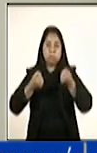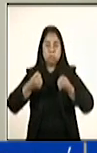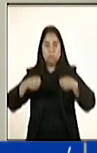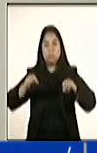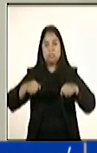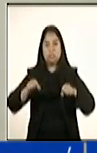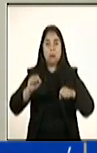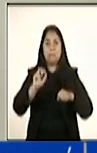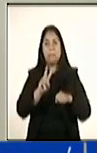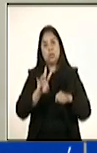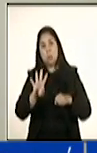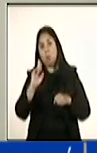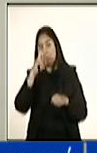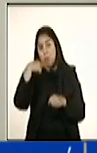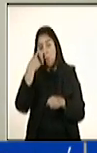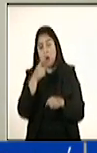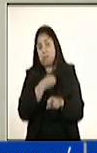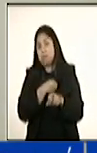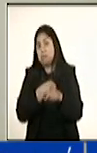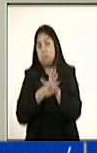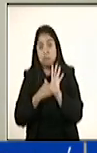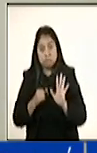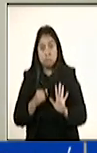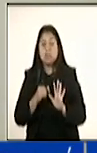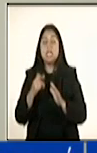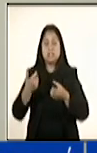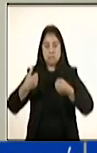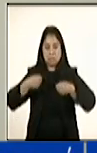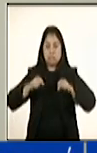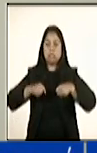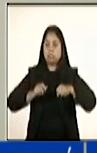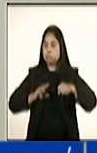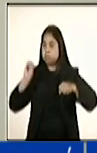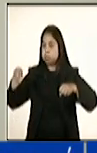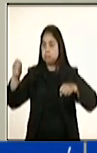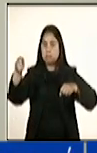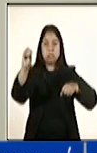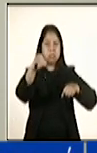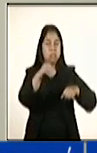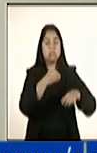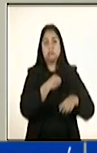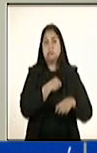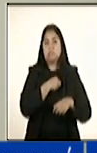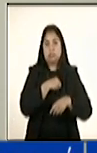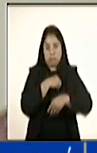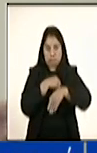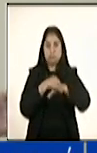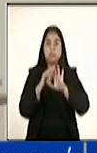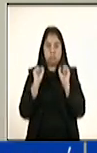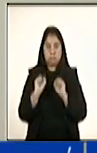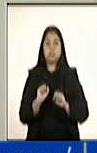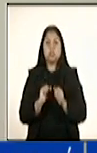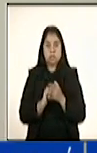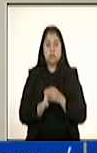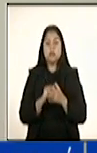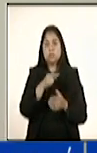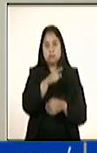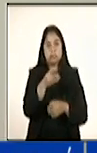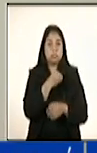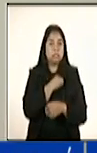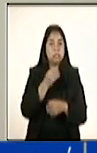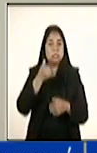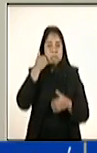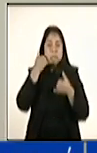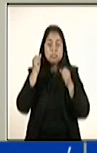24 horas del día, si lo desean, servicio a domicilio para que puedan alimentar a la población que así lo desee.